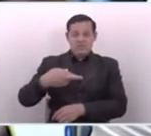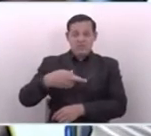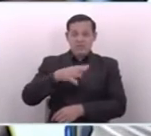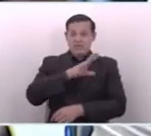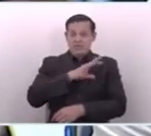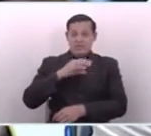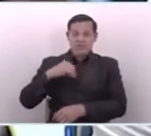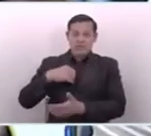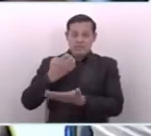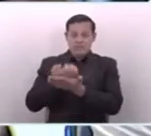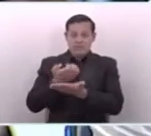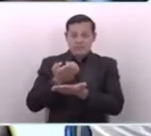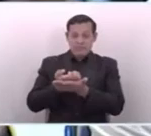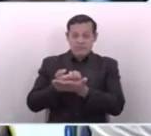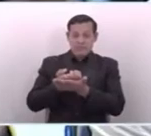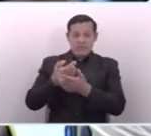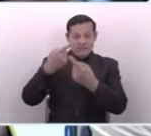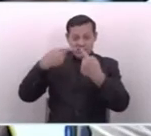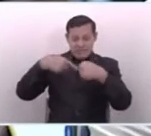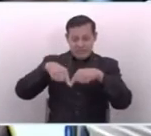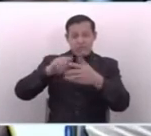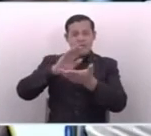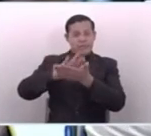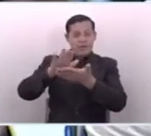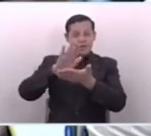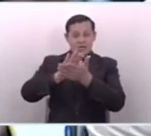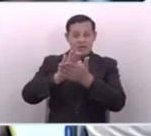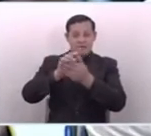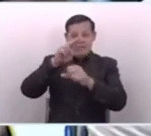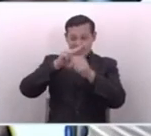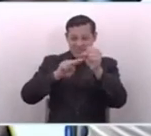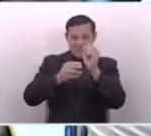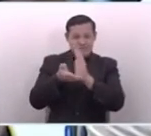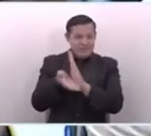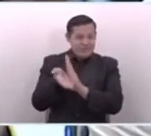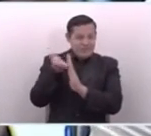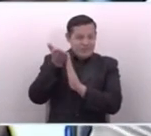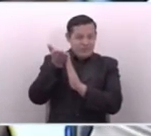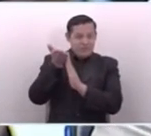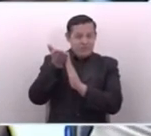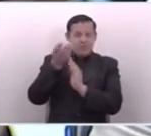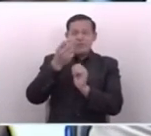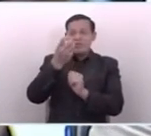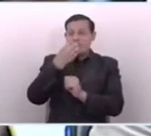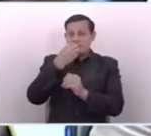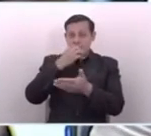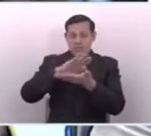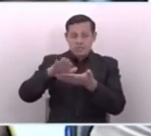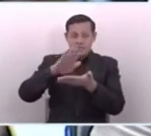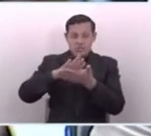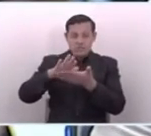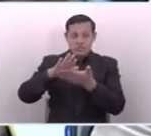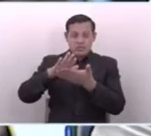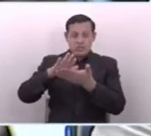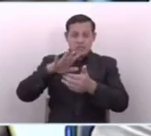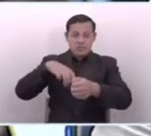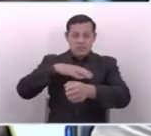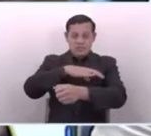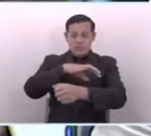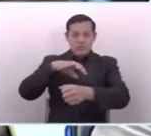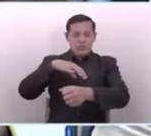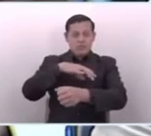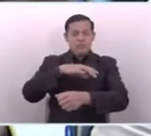familias que son las que siguen pagando altos precios por el consumo de estos productos.